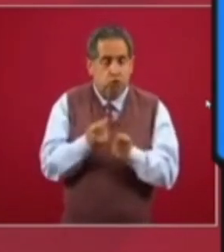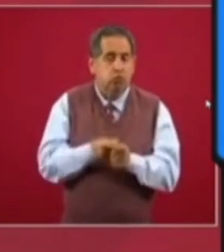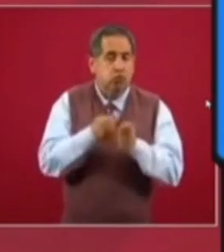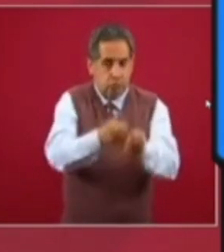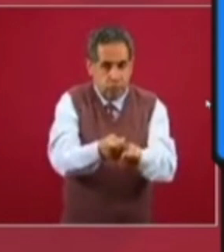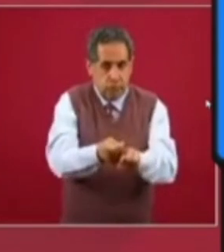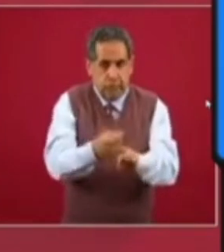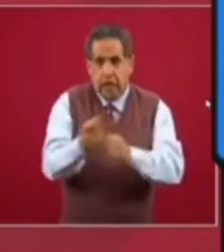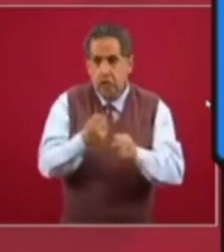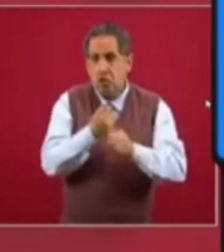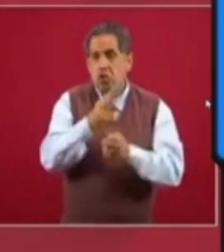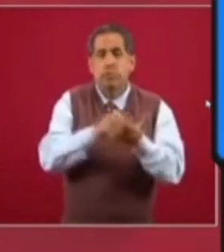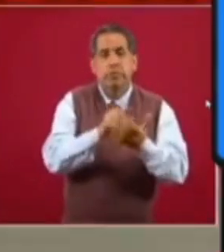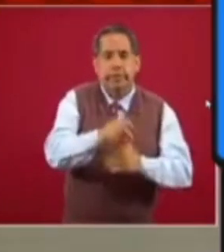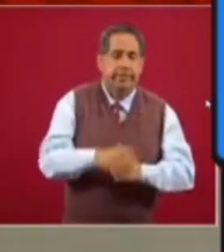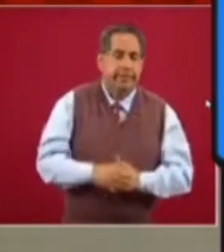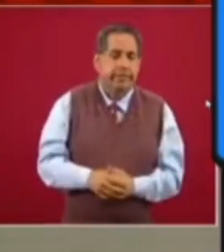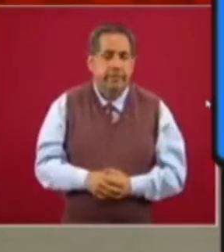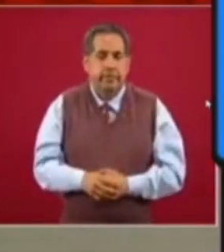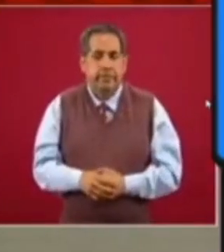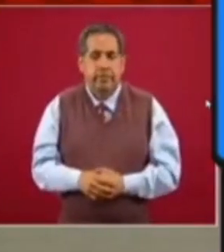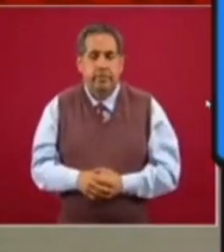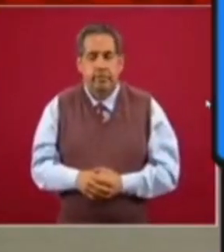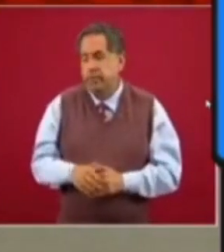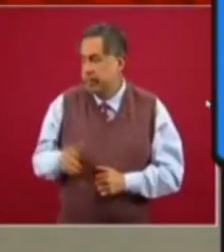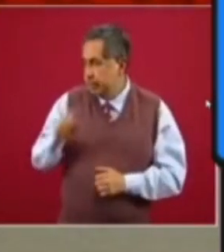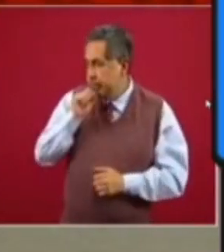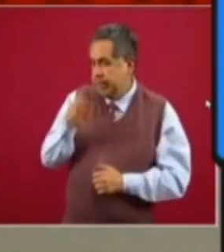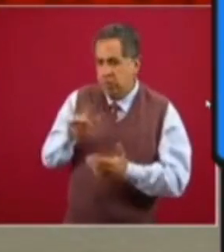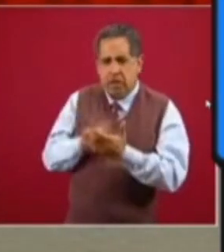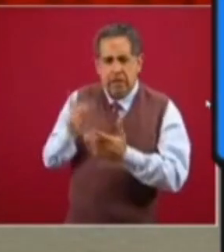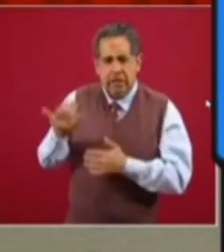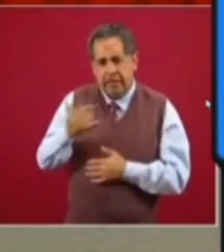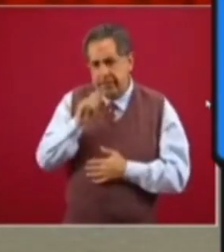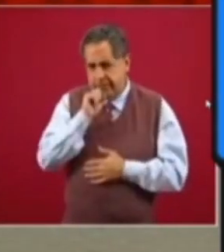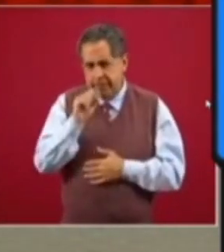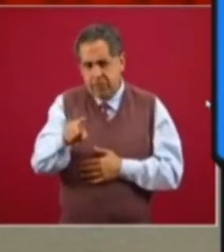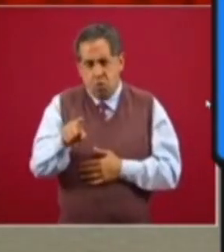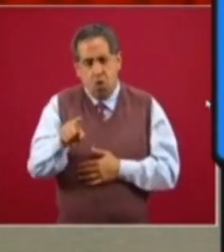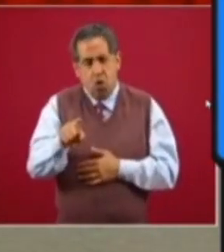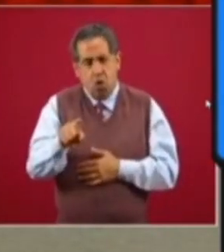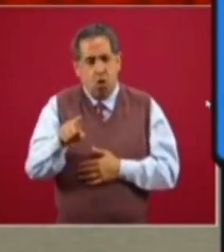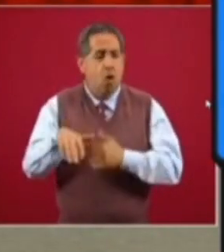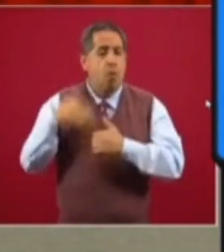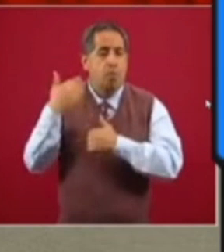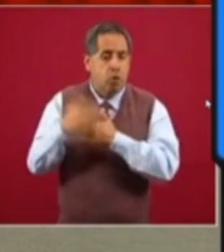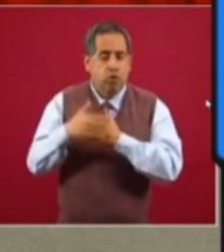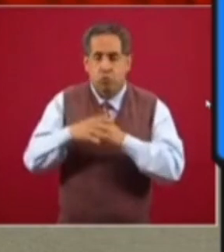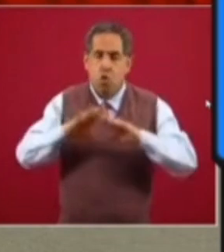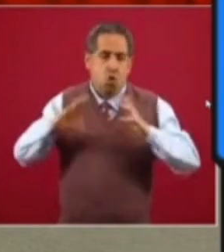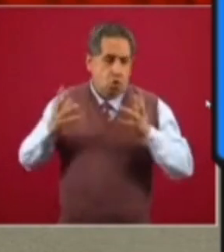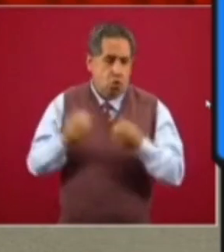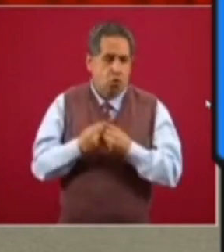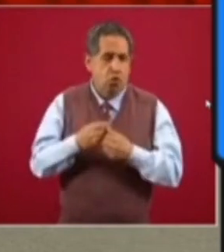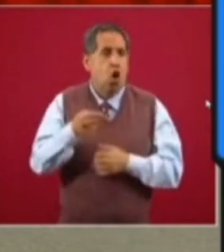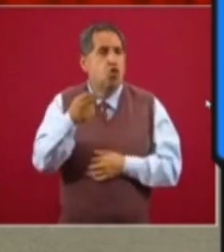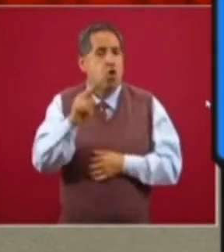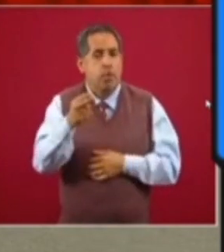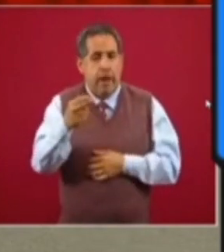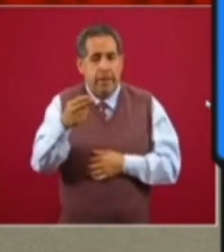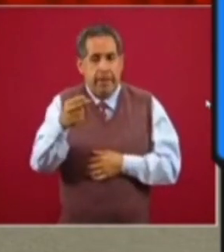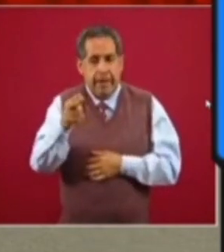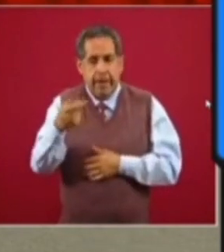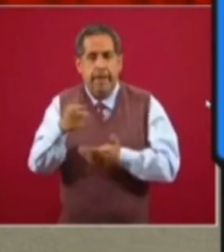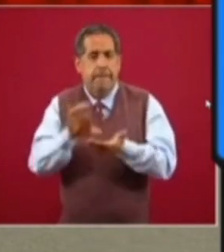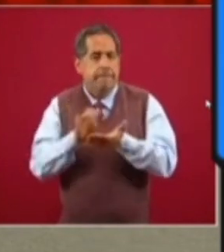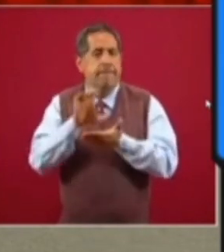caso 2020. Adelante, Ariadna. Sí, muchas gracias. Efectivamente, el siguiente pago se va a realizar en el mes de noviembre,